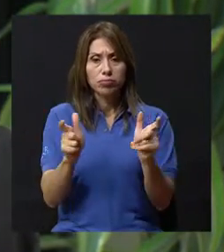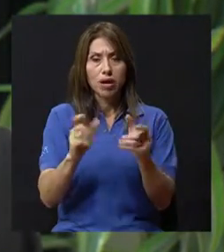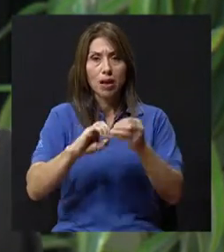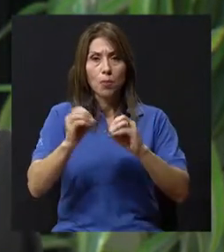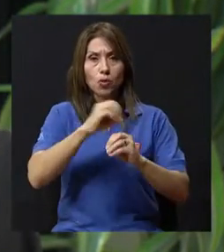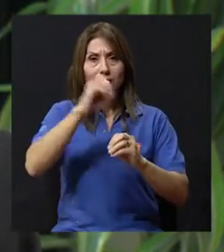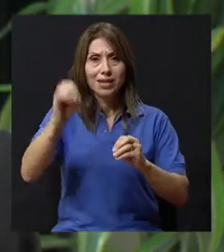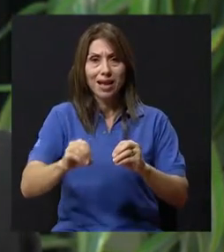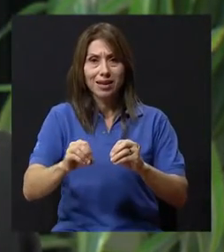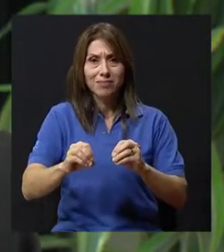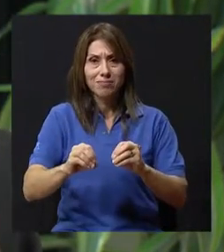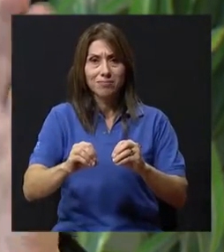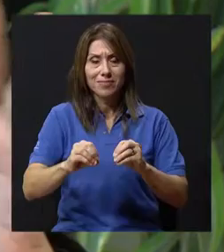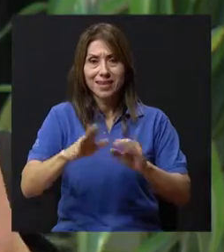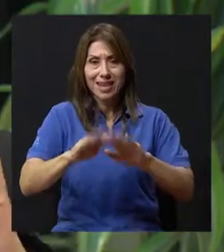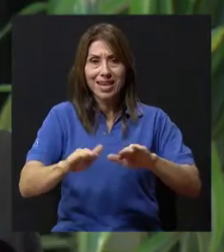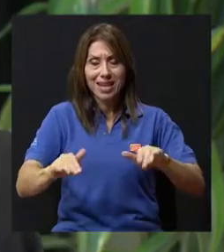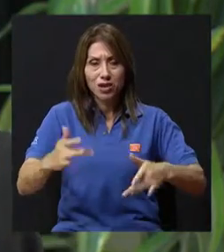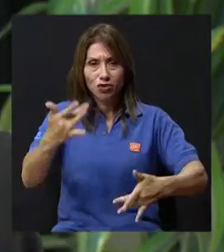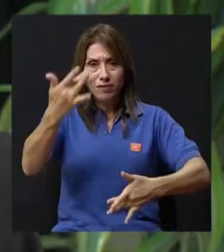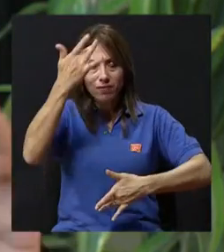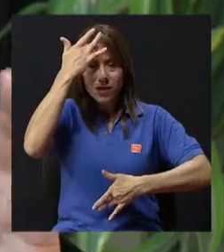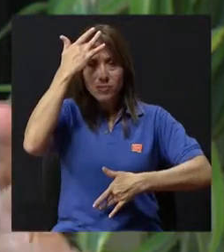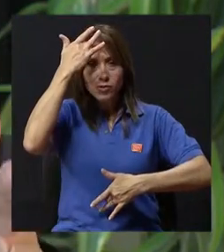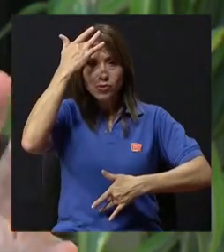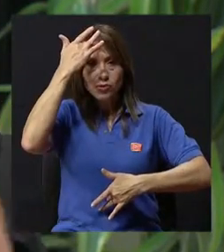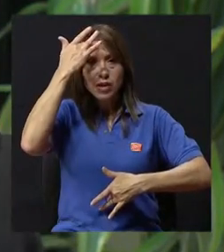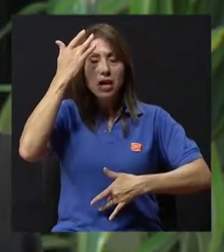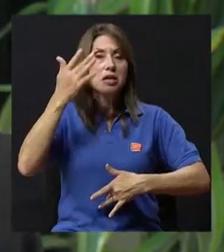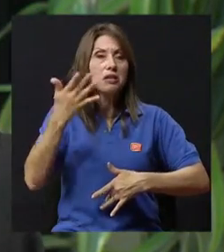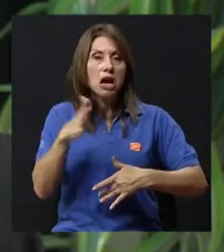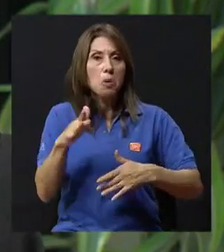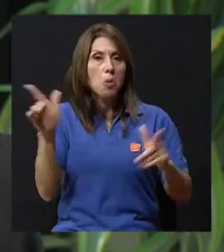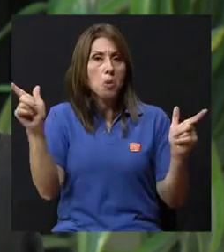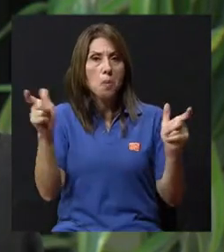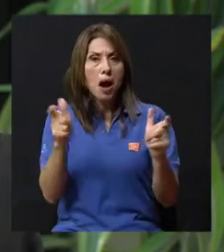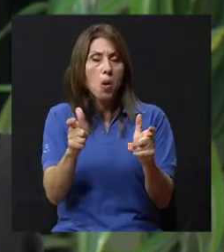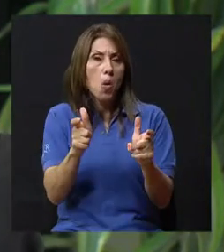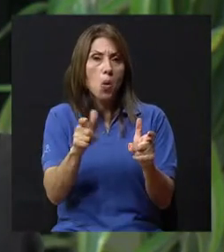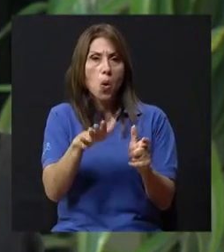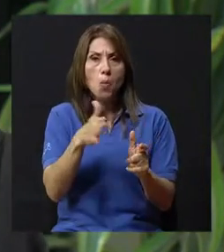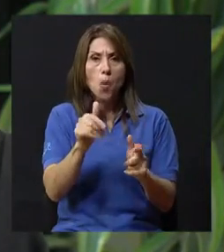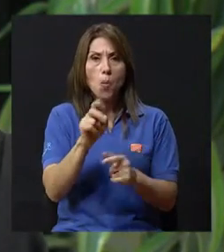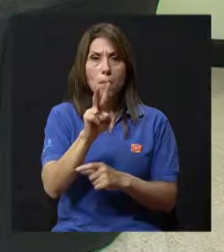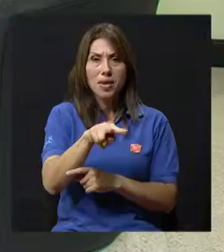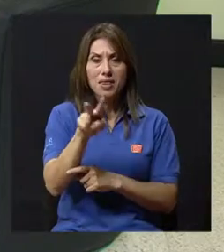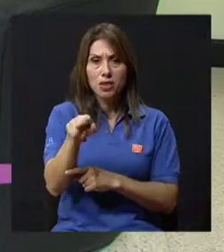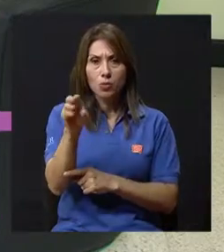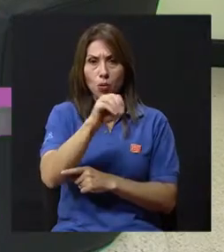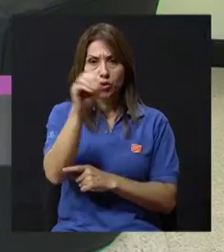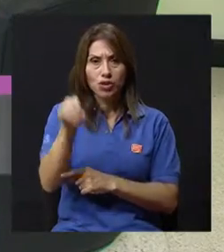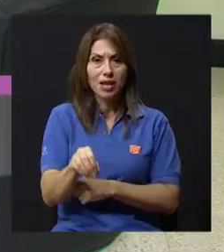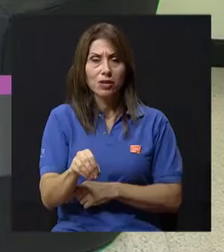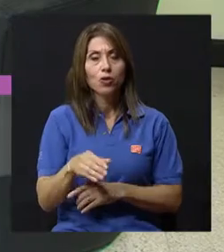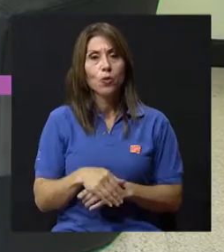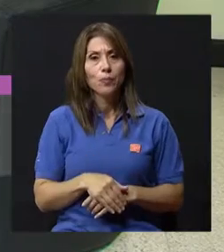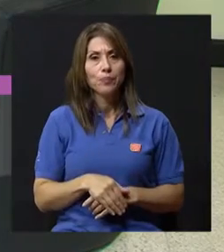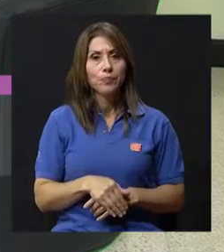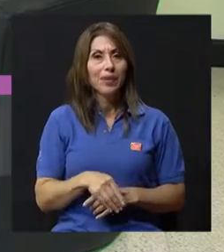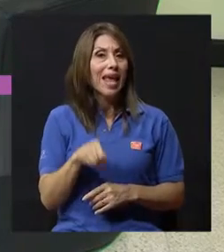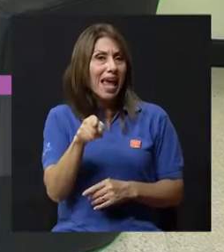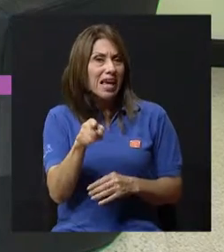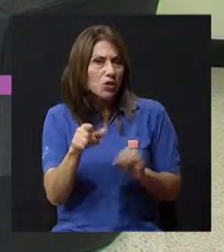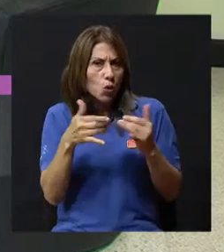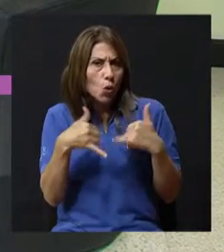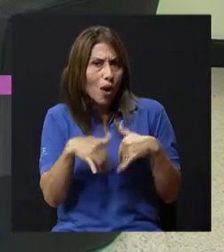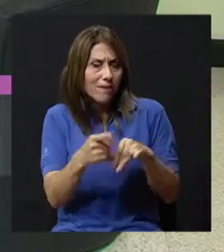que conviven con fumadores. Bajó como a un 22%, 23%. Esto podría ser, todavía nos falta